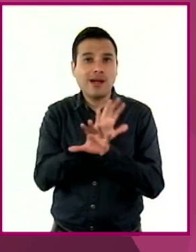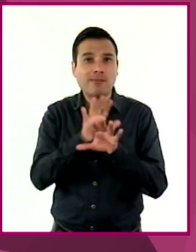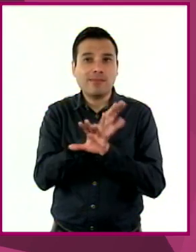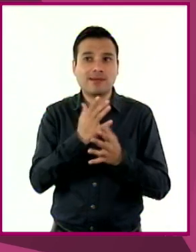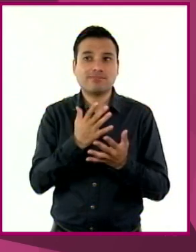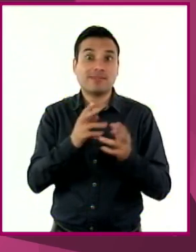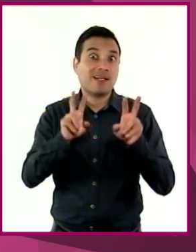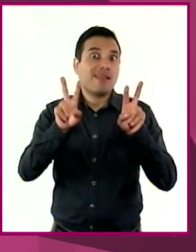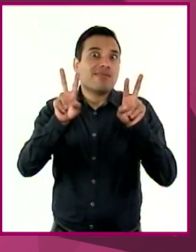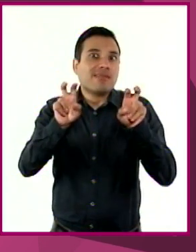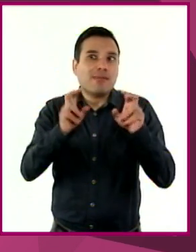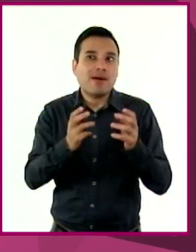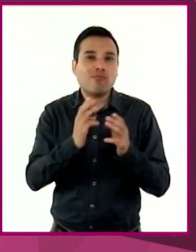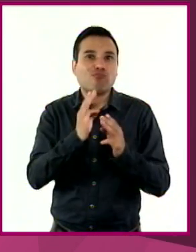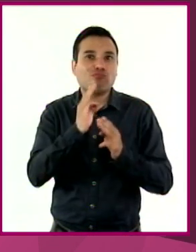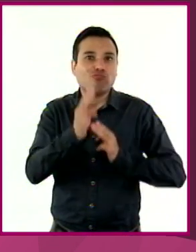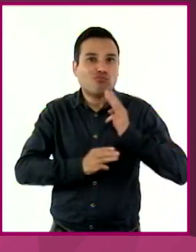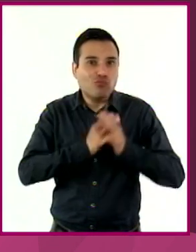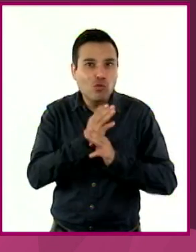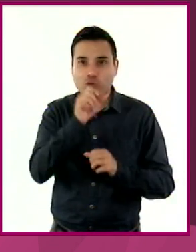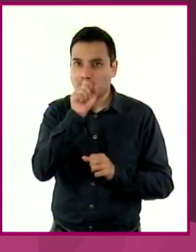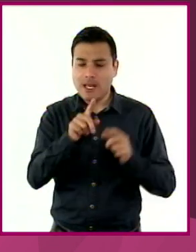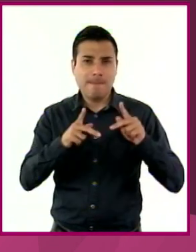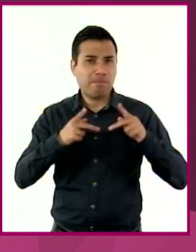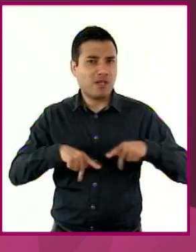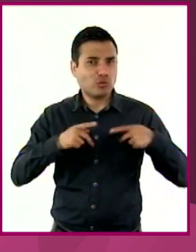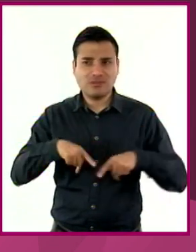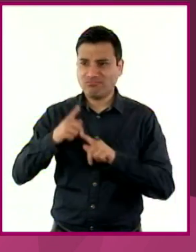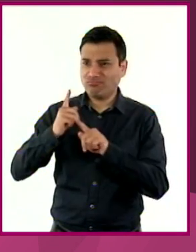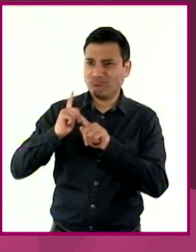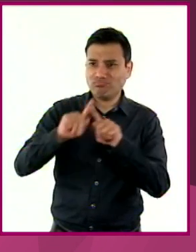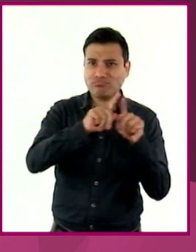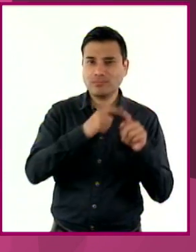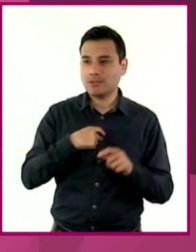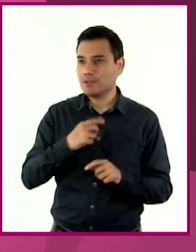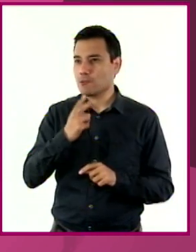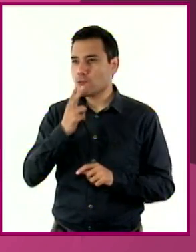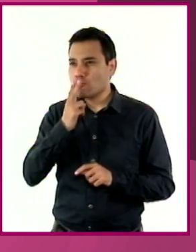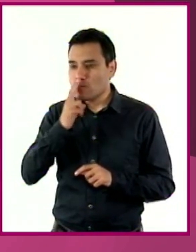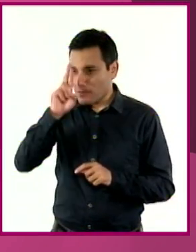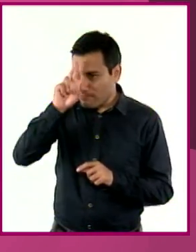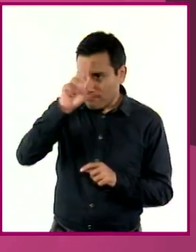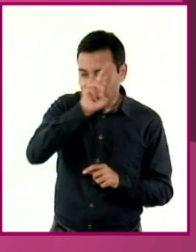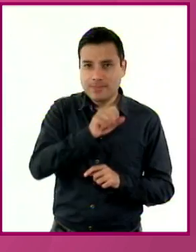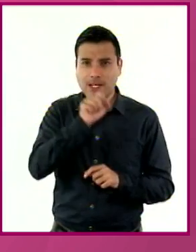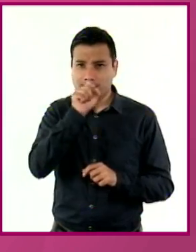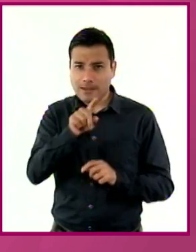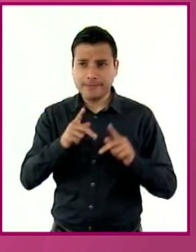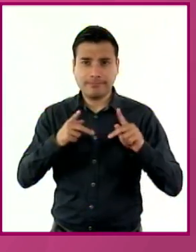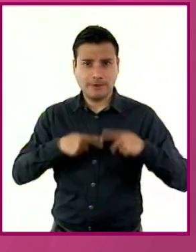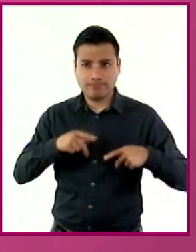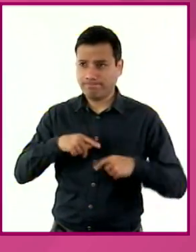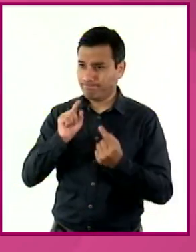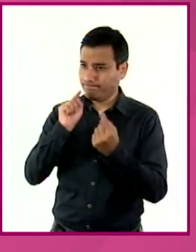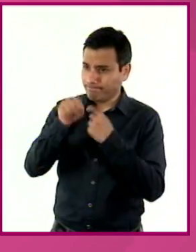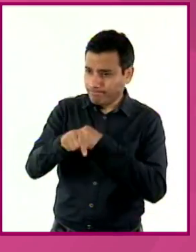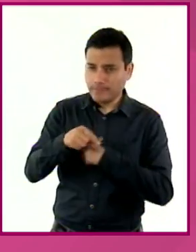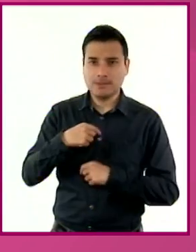de reconocer y valorar las diferencias, en fin, para volvernos más empáticos y resilientes.